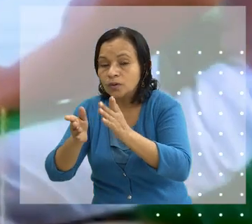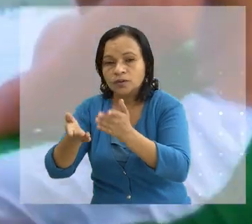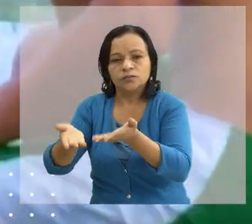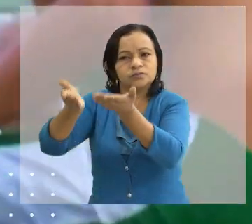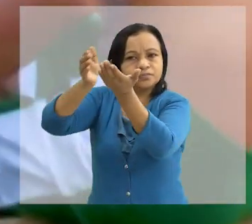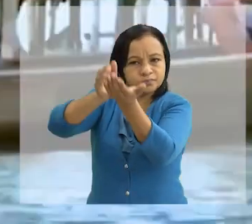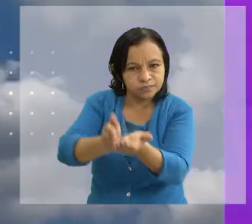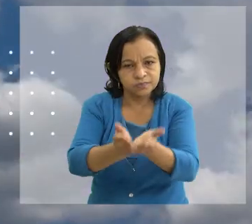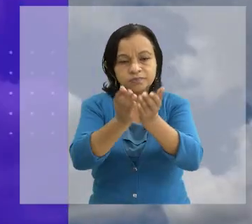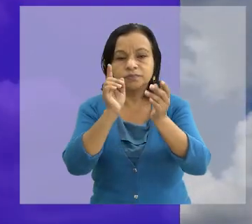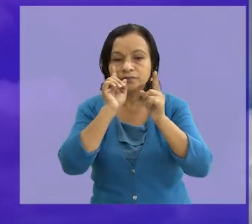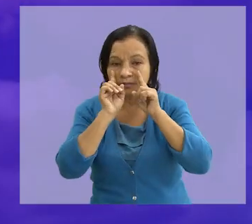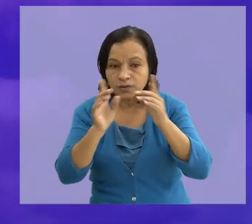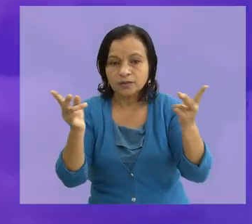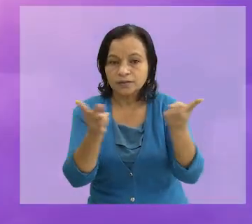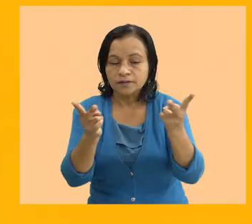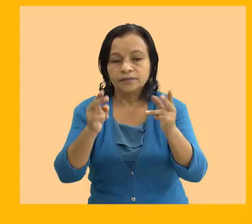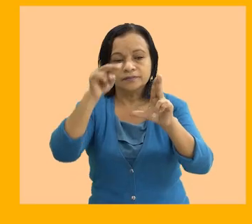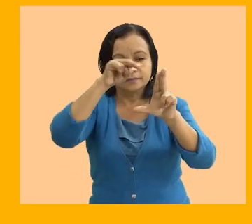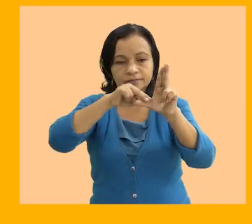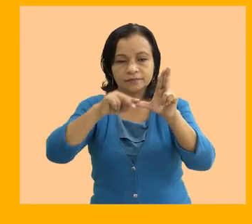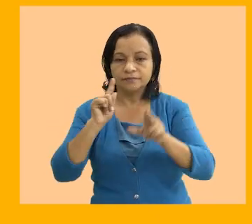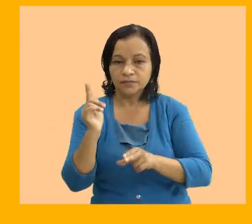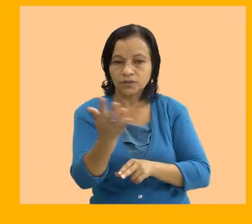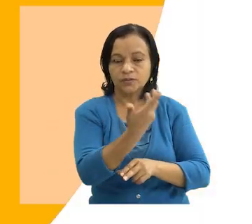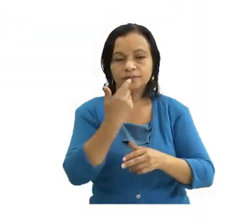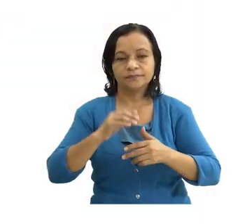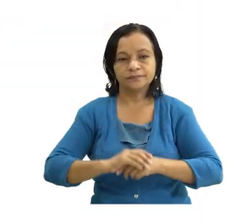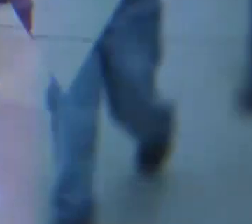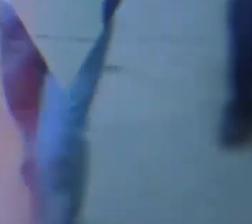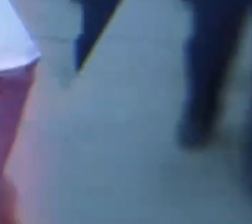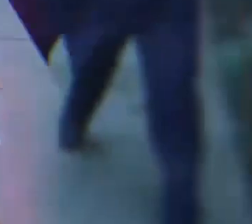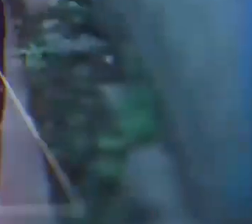posibilidad de marejadas Prevenir es vivir, sin APRED somos todos